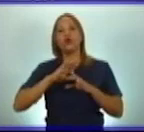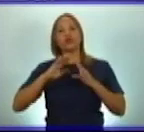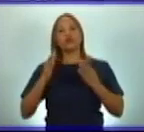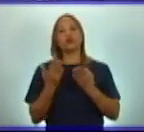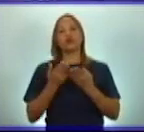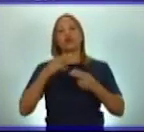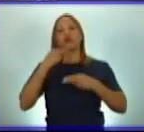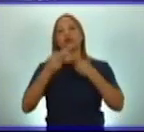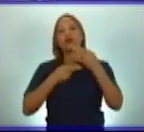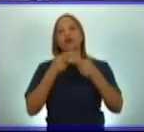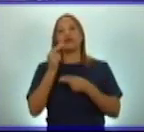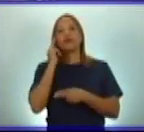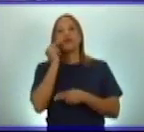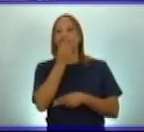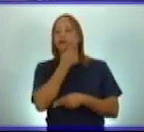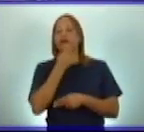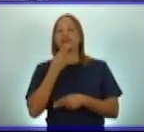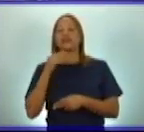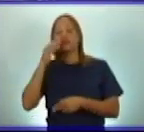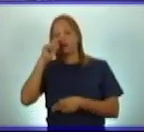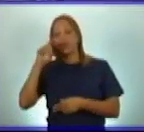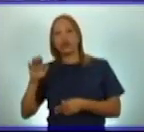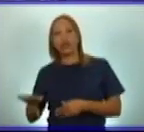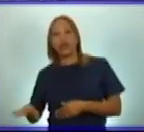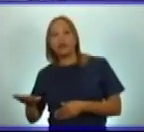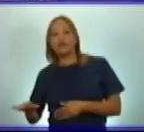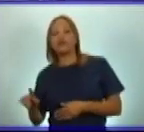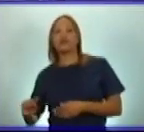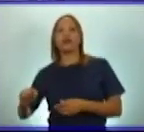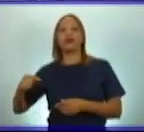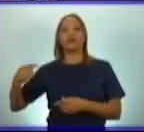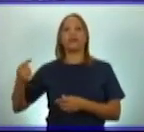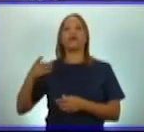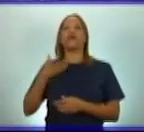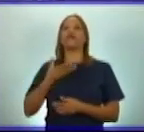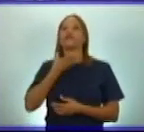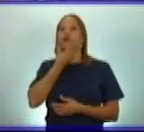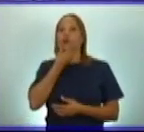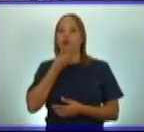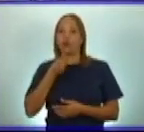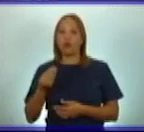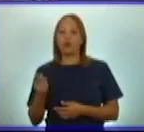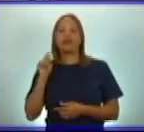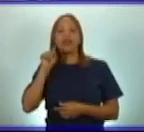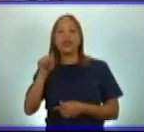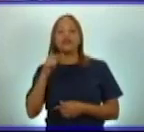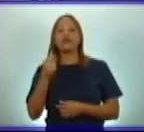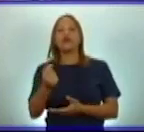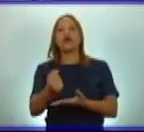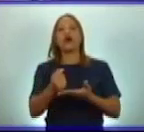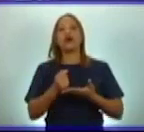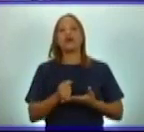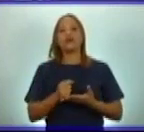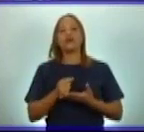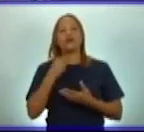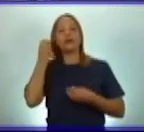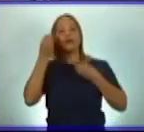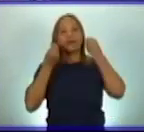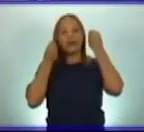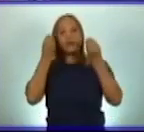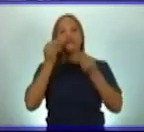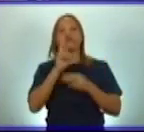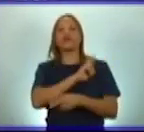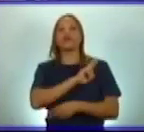juventud de José Julián Martí Pérez, que influyeron en la formación de su pensamiento